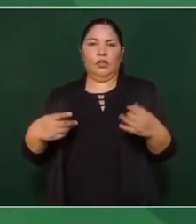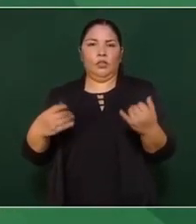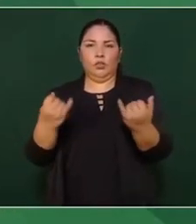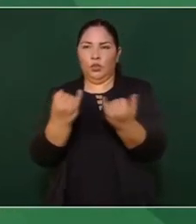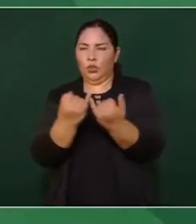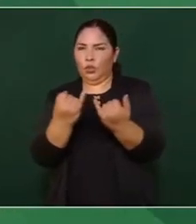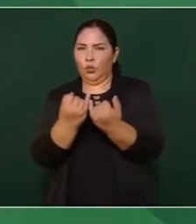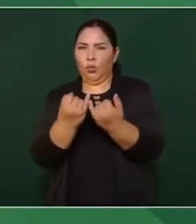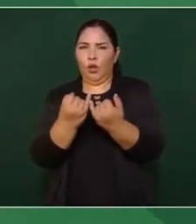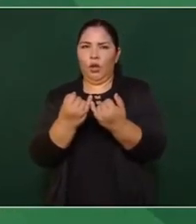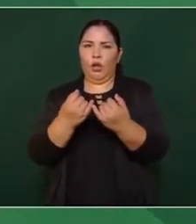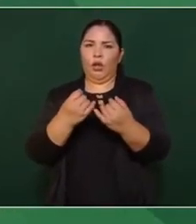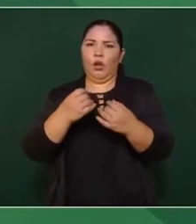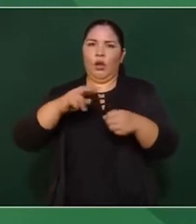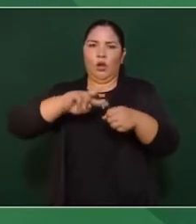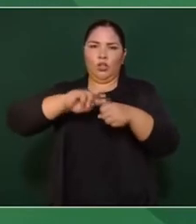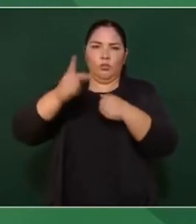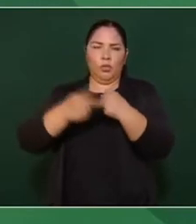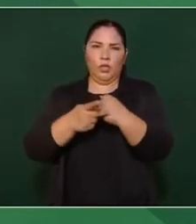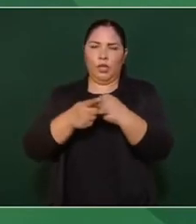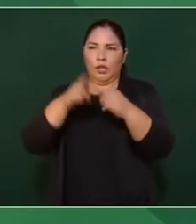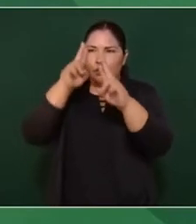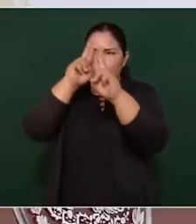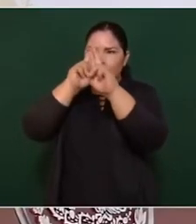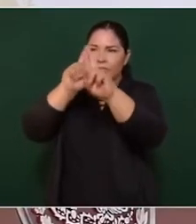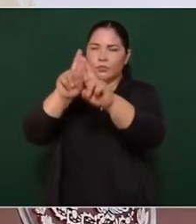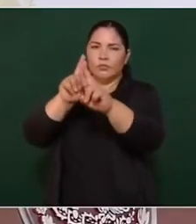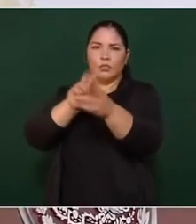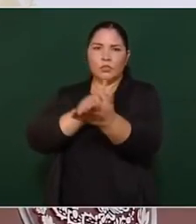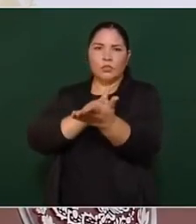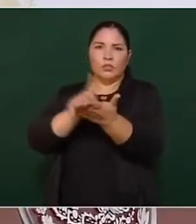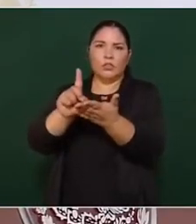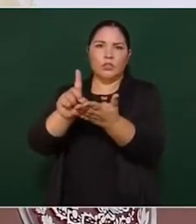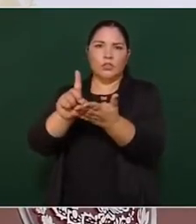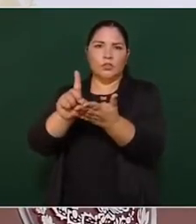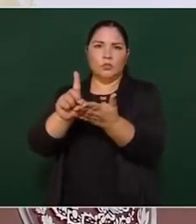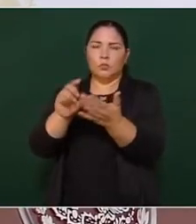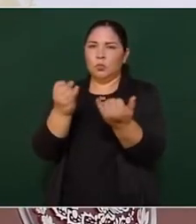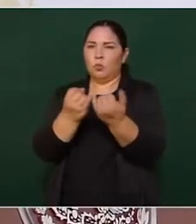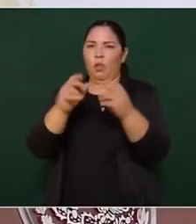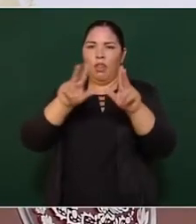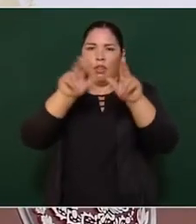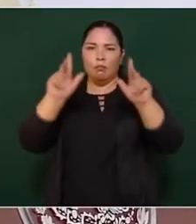el respeto al derecho ajeno es la paz.